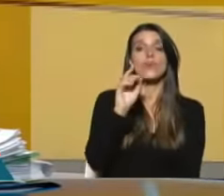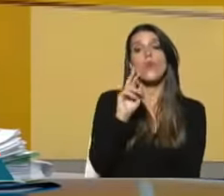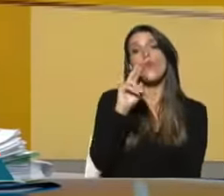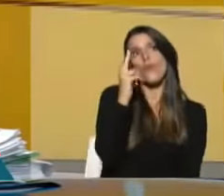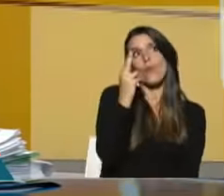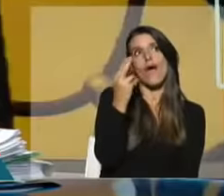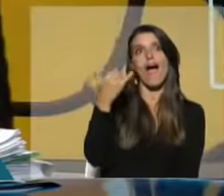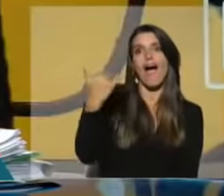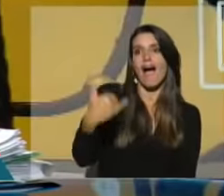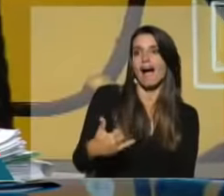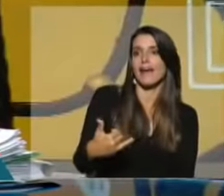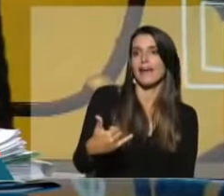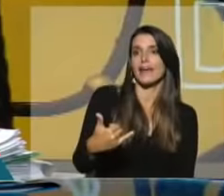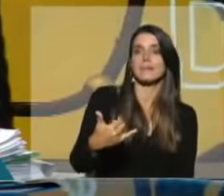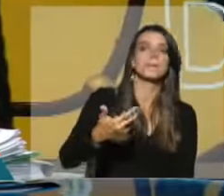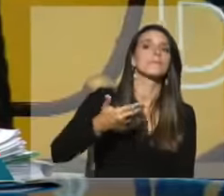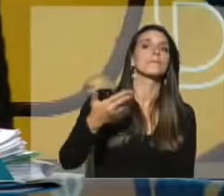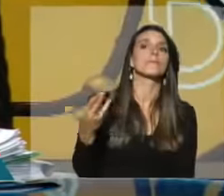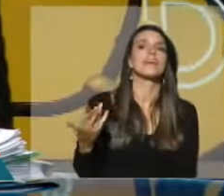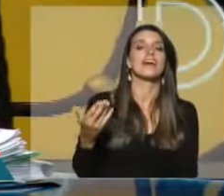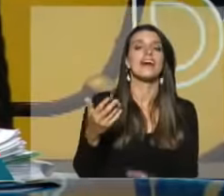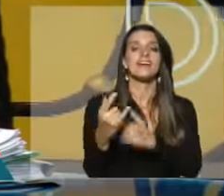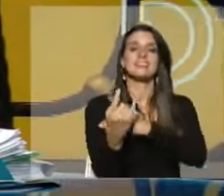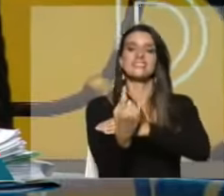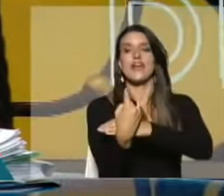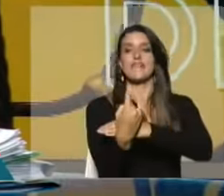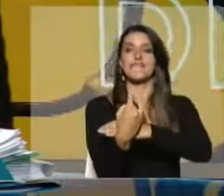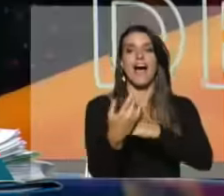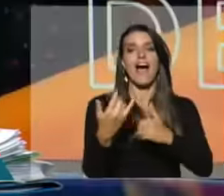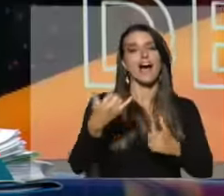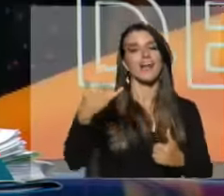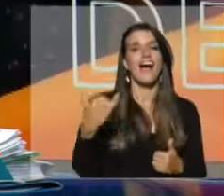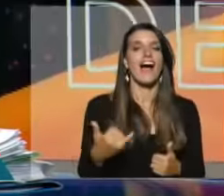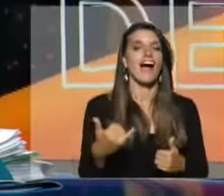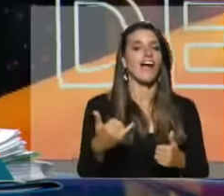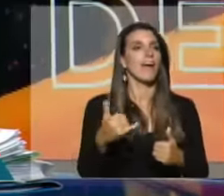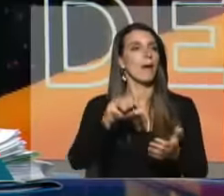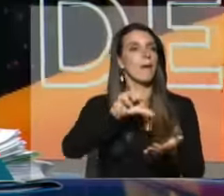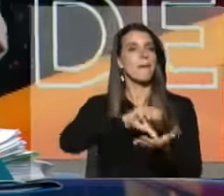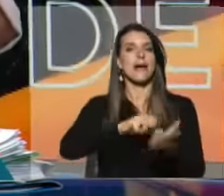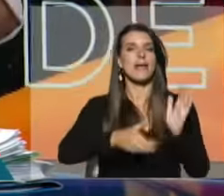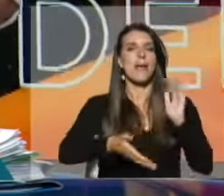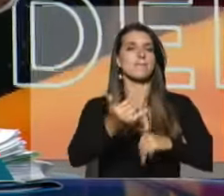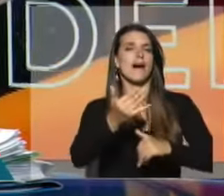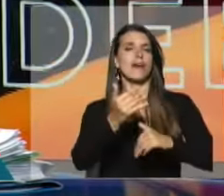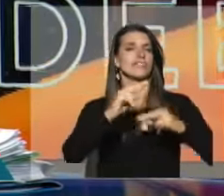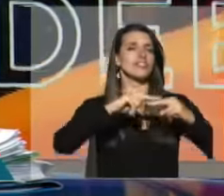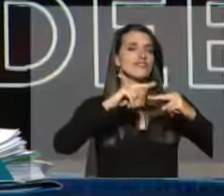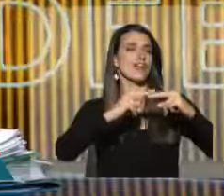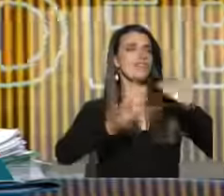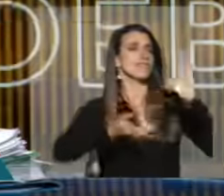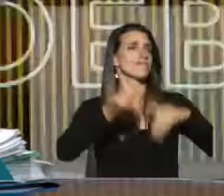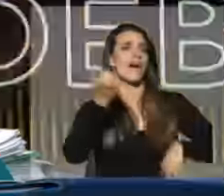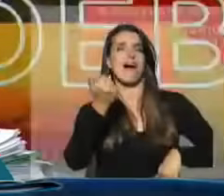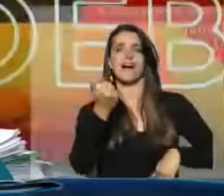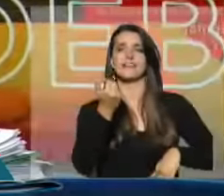la ceibalita y que somos de los países más conectados y